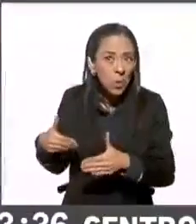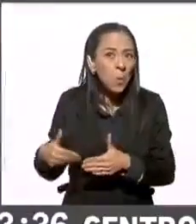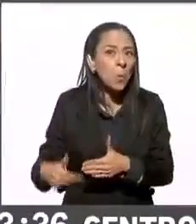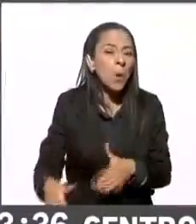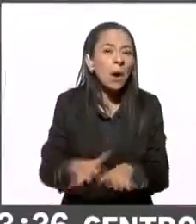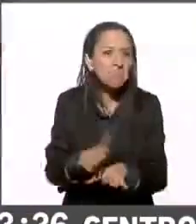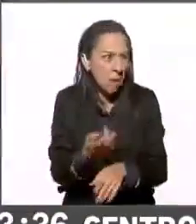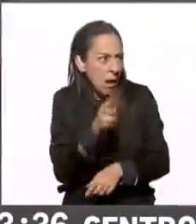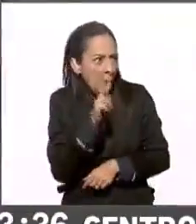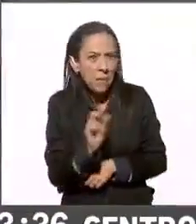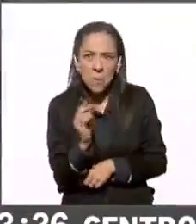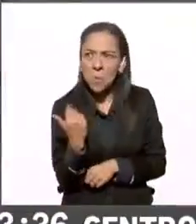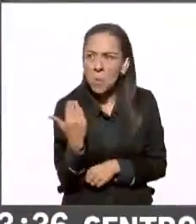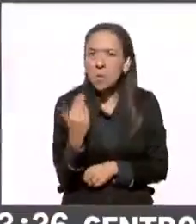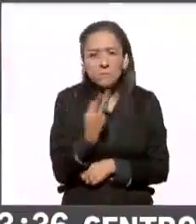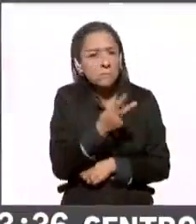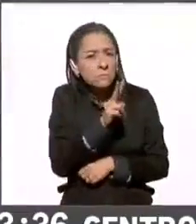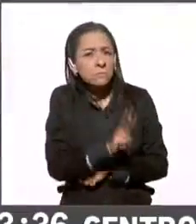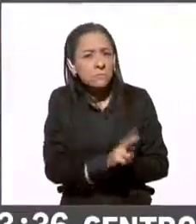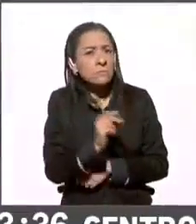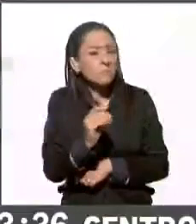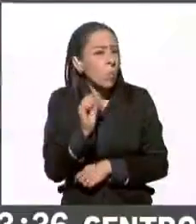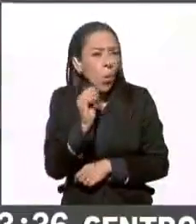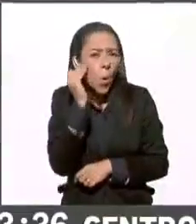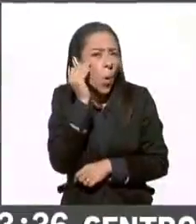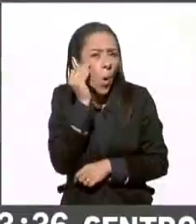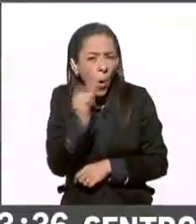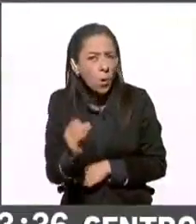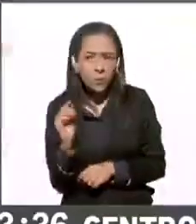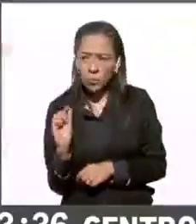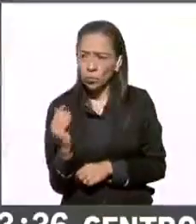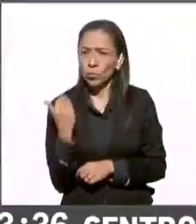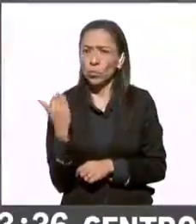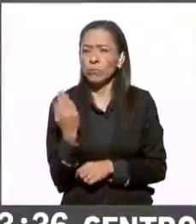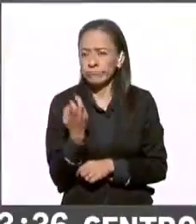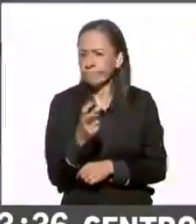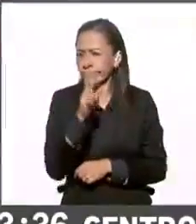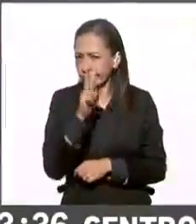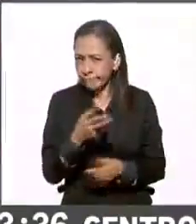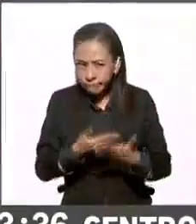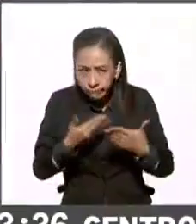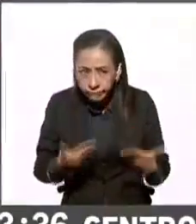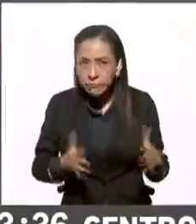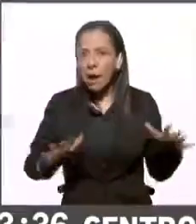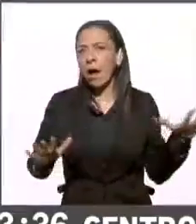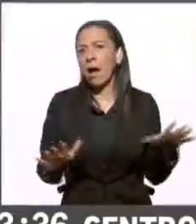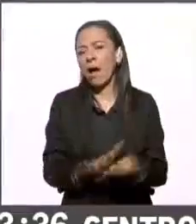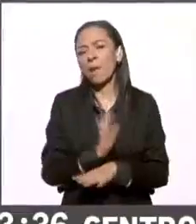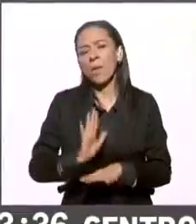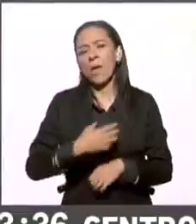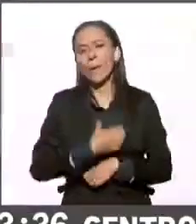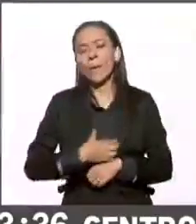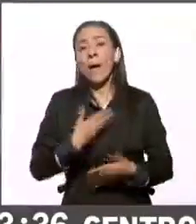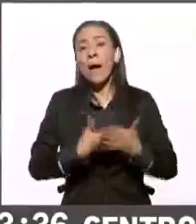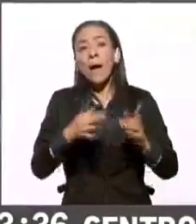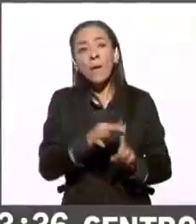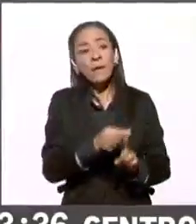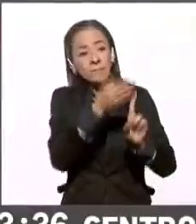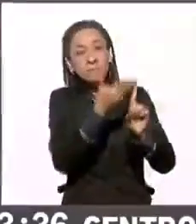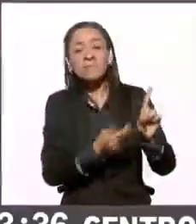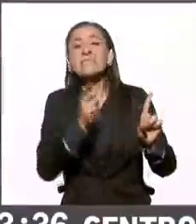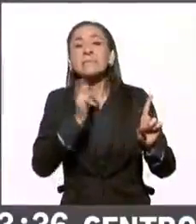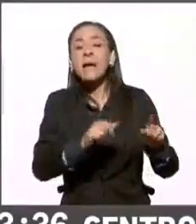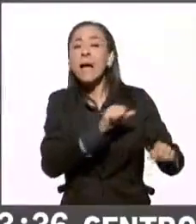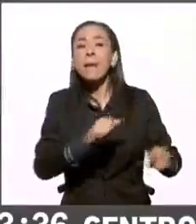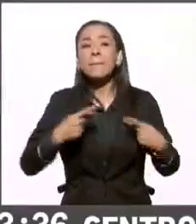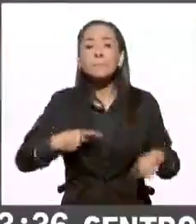ha sido en un muy corto tiempo y bueno, eso es de celebrarse y este diputado inmigrante vuelve a ser pues